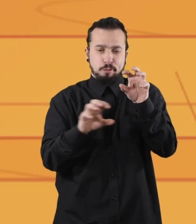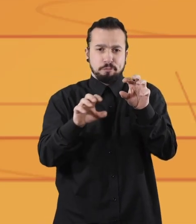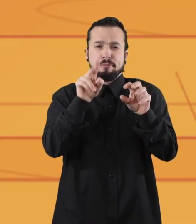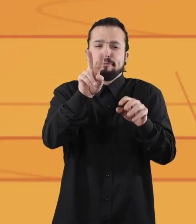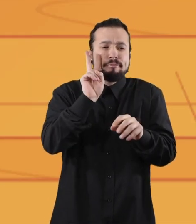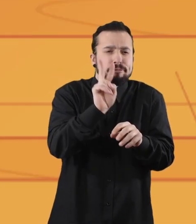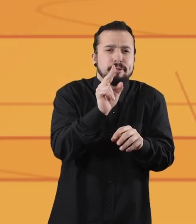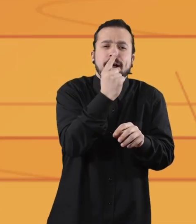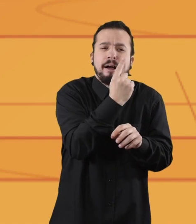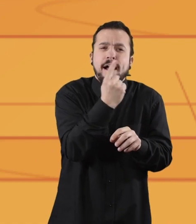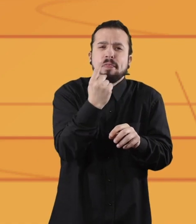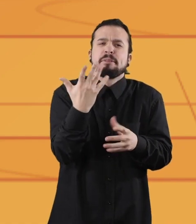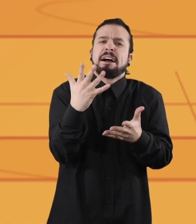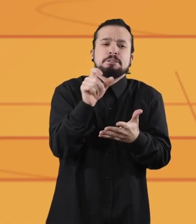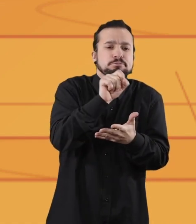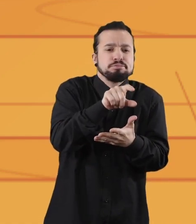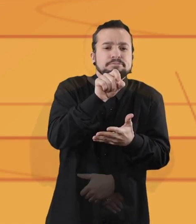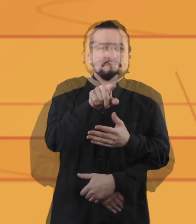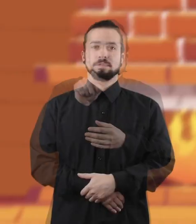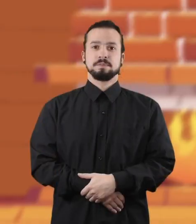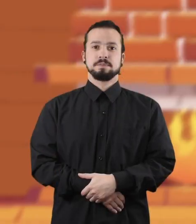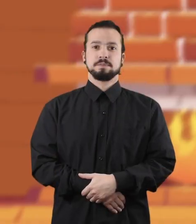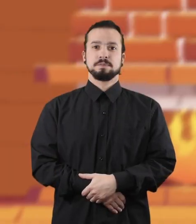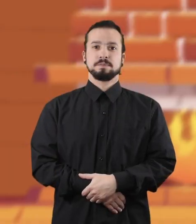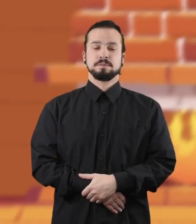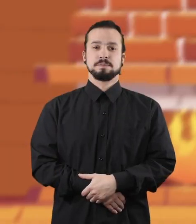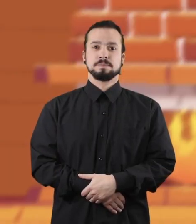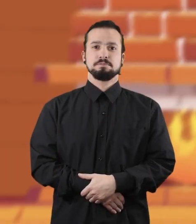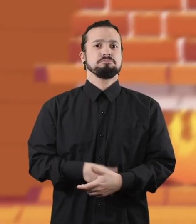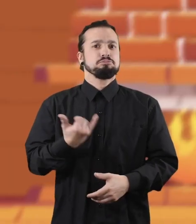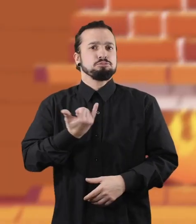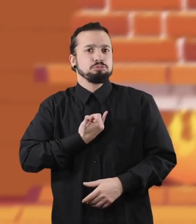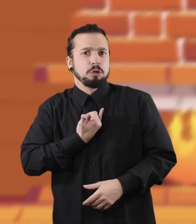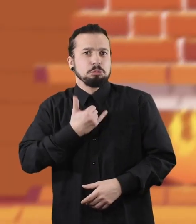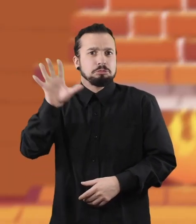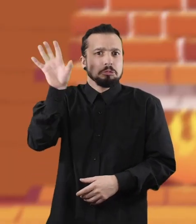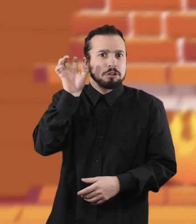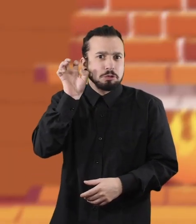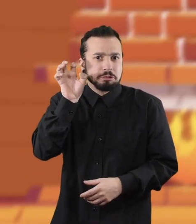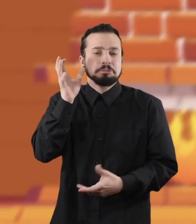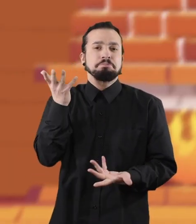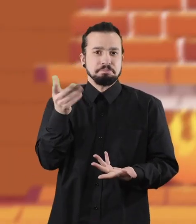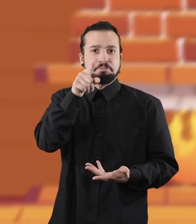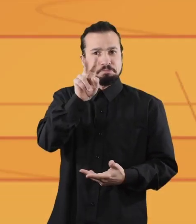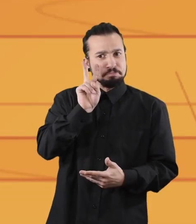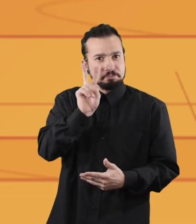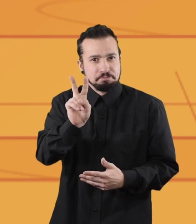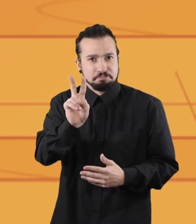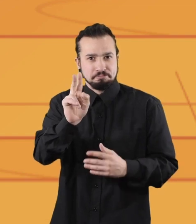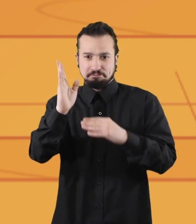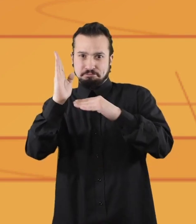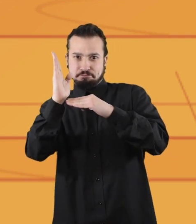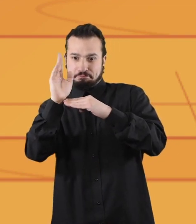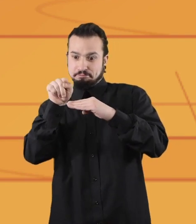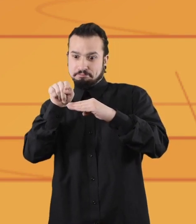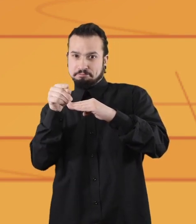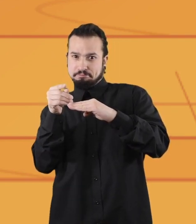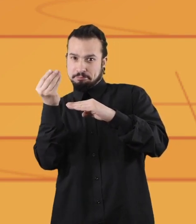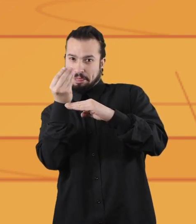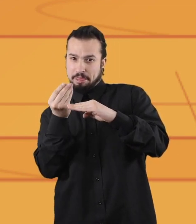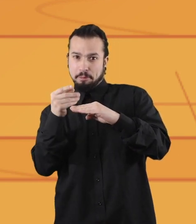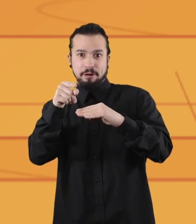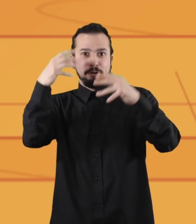utilizar al participar de una reunión por Zoom. ¿Cómo escuchar lo que sucede en una reunión? Abajo a la izquierda